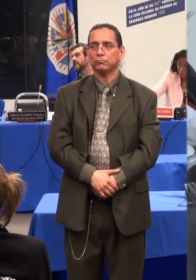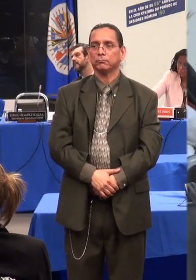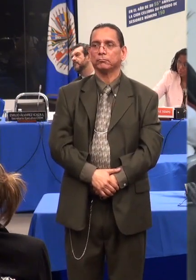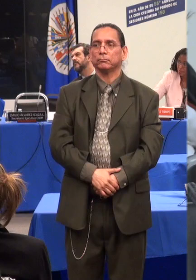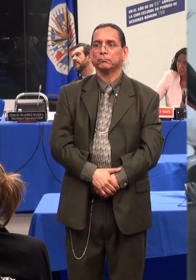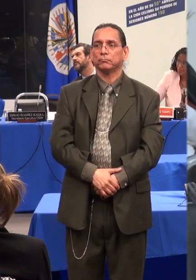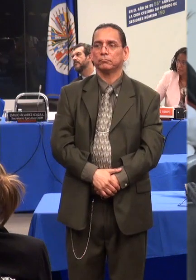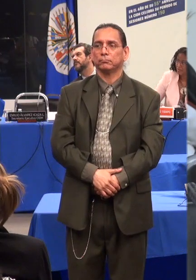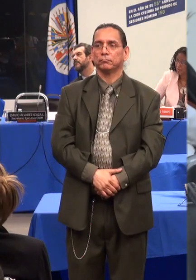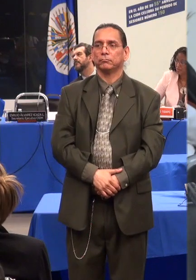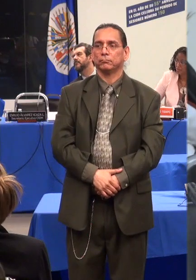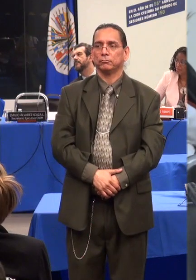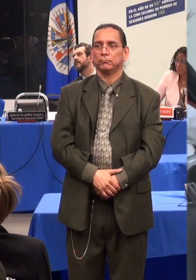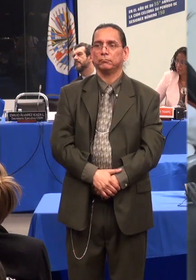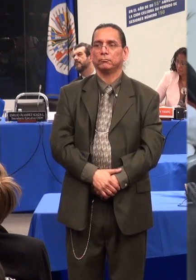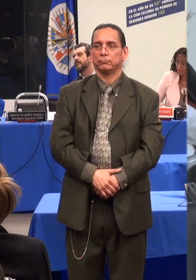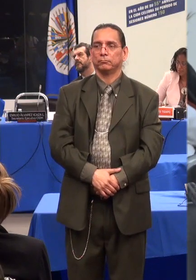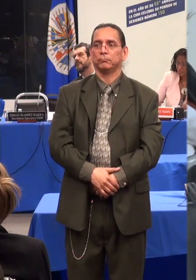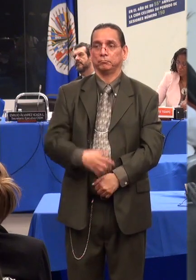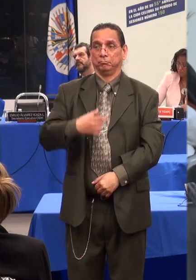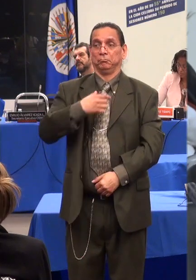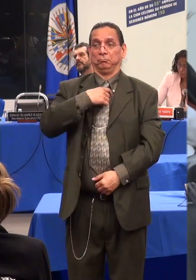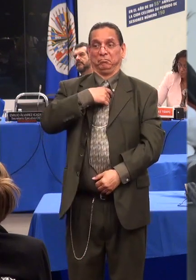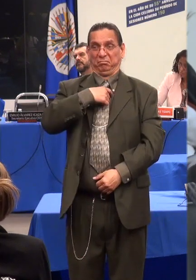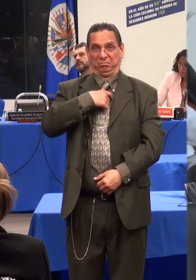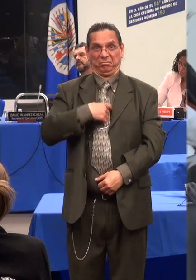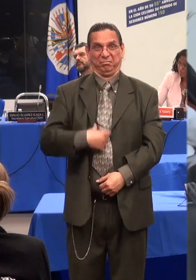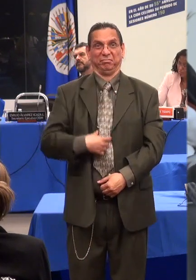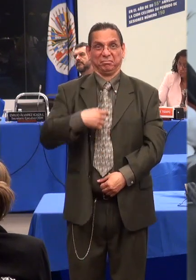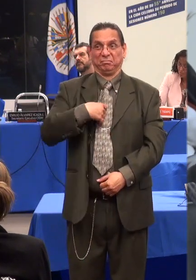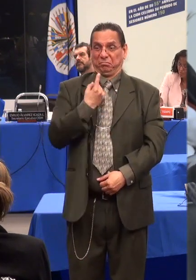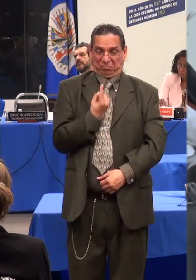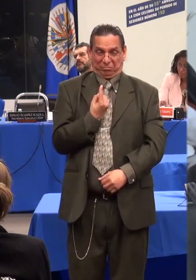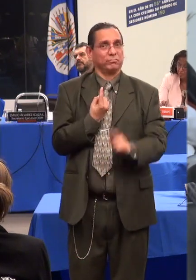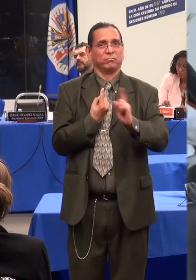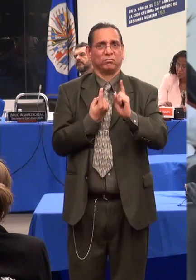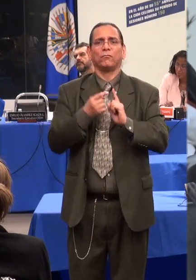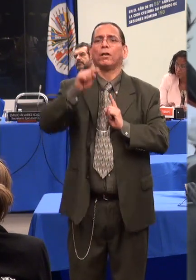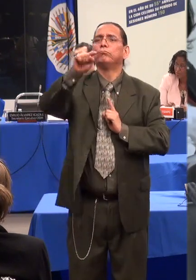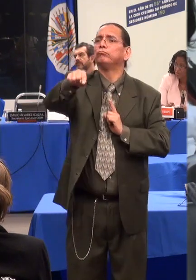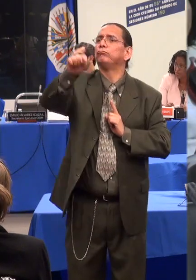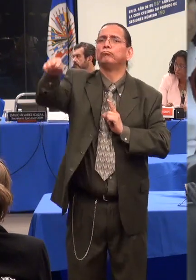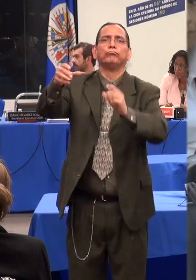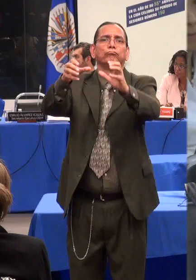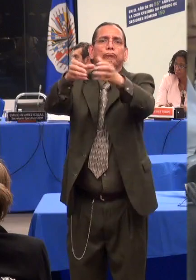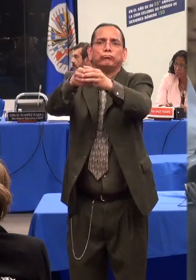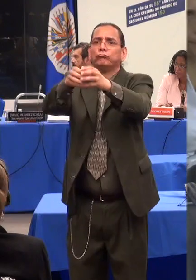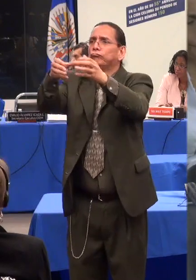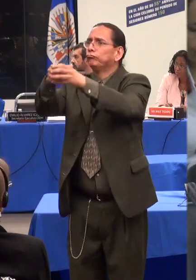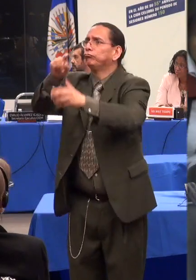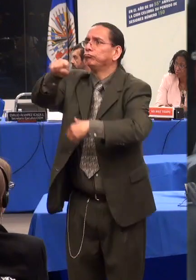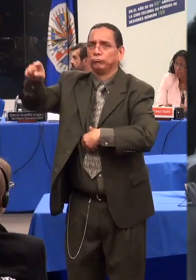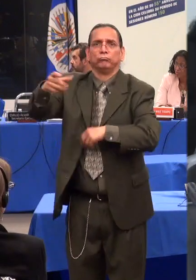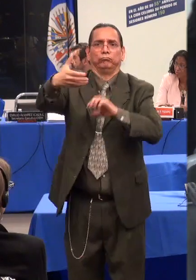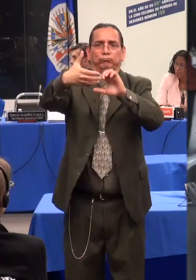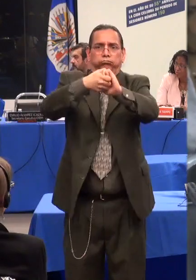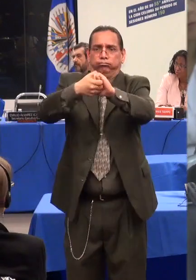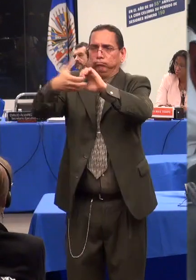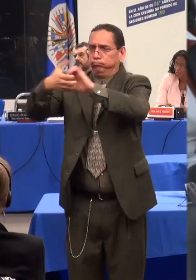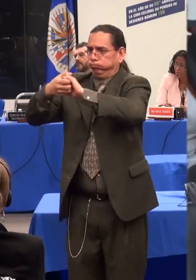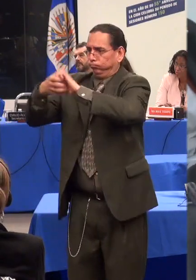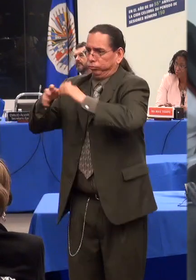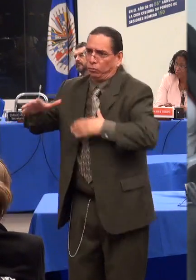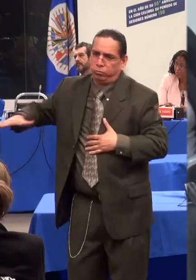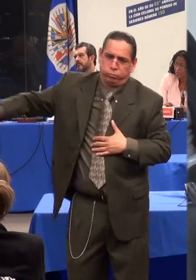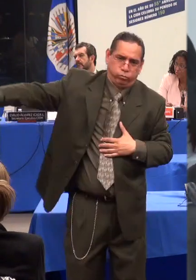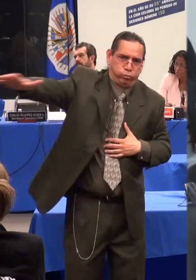la Comisión videos de padres y madres de familia hablando al respecto. Tenemos solicitudes tanto para la Comisión